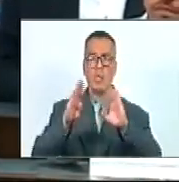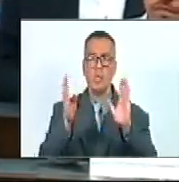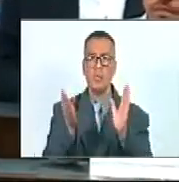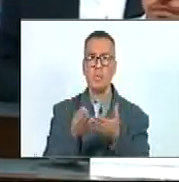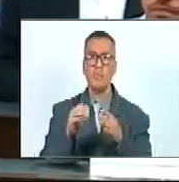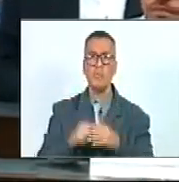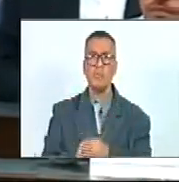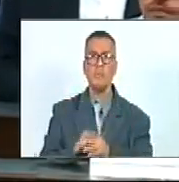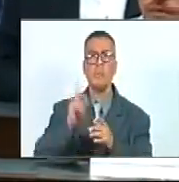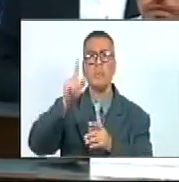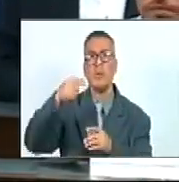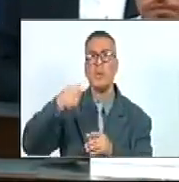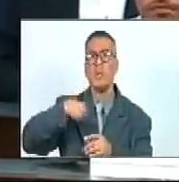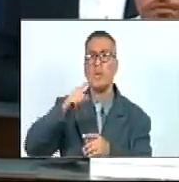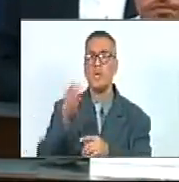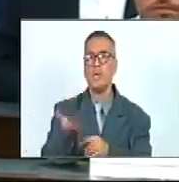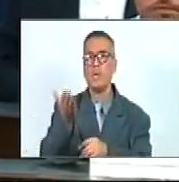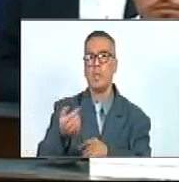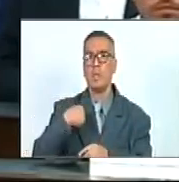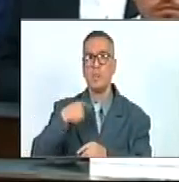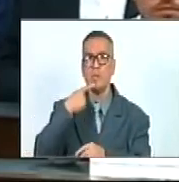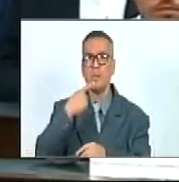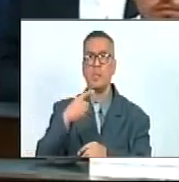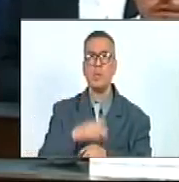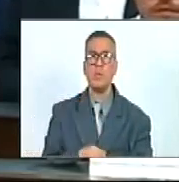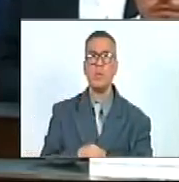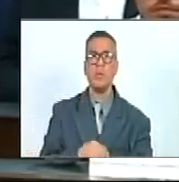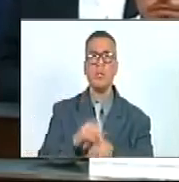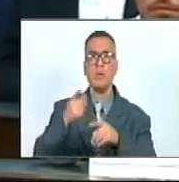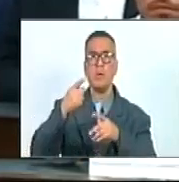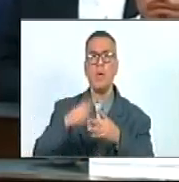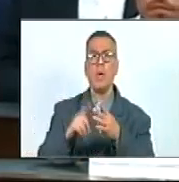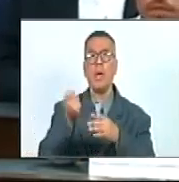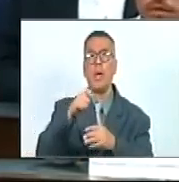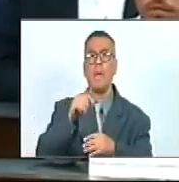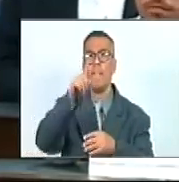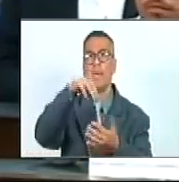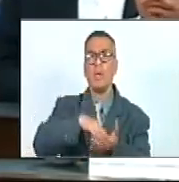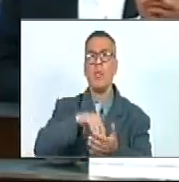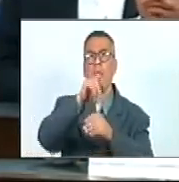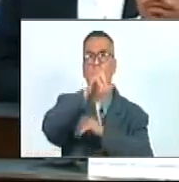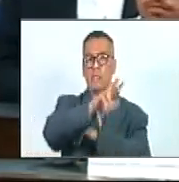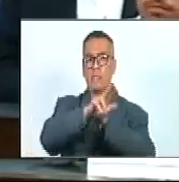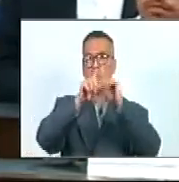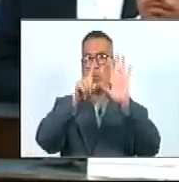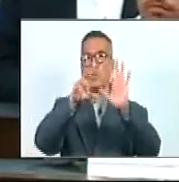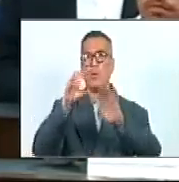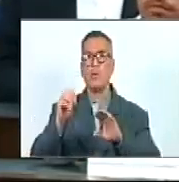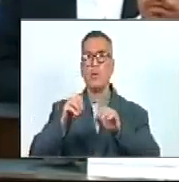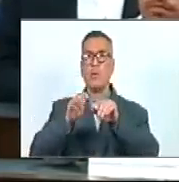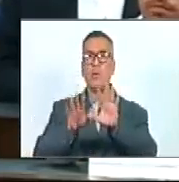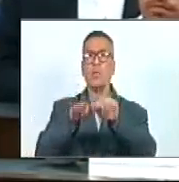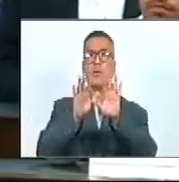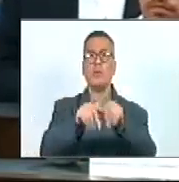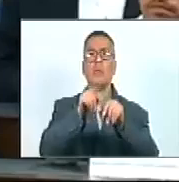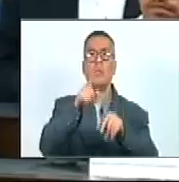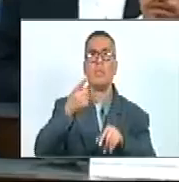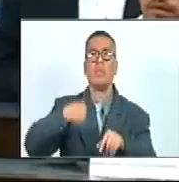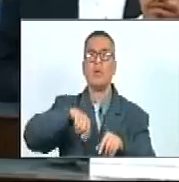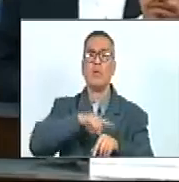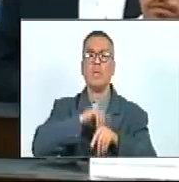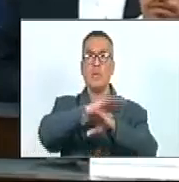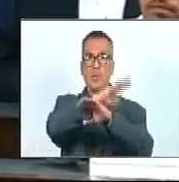Pero También Es Importante Resaltar Que Contamos Con Más De 1.370 Especies De Aves Que Surcan Nuestro